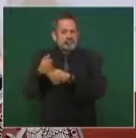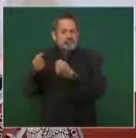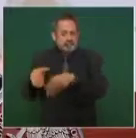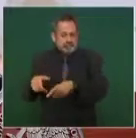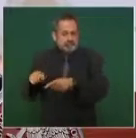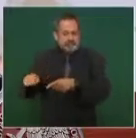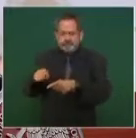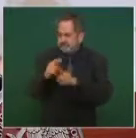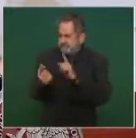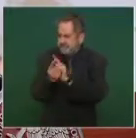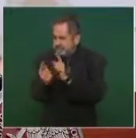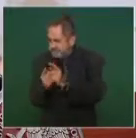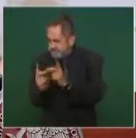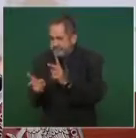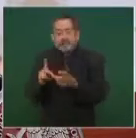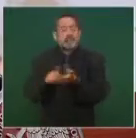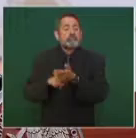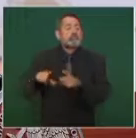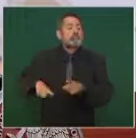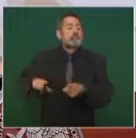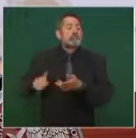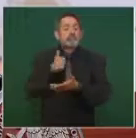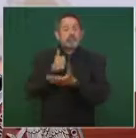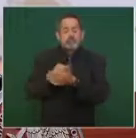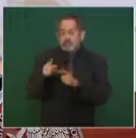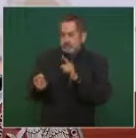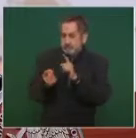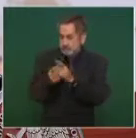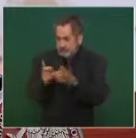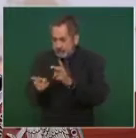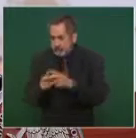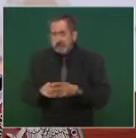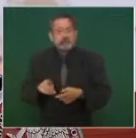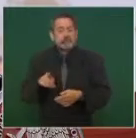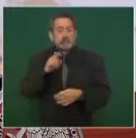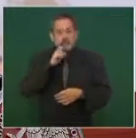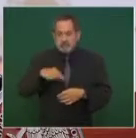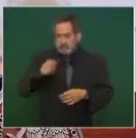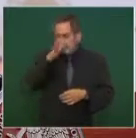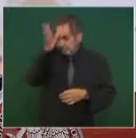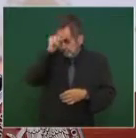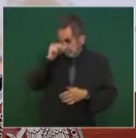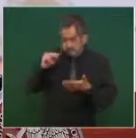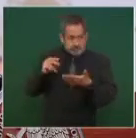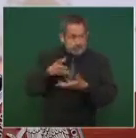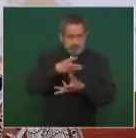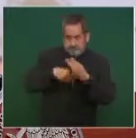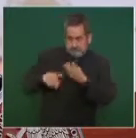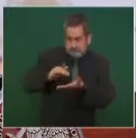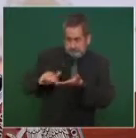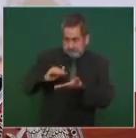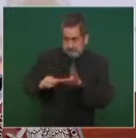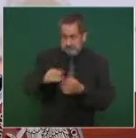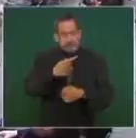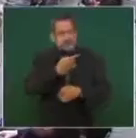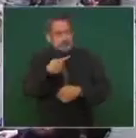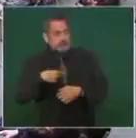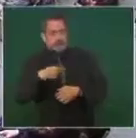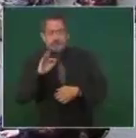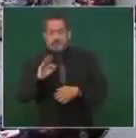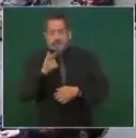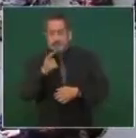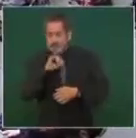primer momento, desde el gobierno de la ciudad, también en los acuerdos reparatorios por parte de la Fiscalía General de Justicia